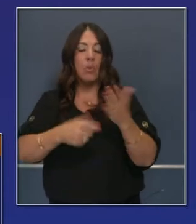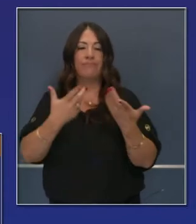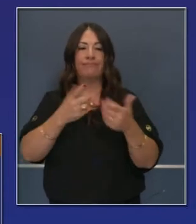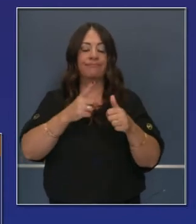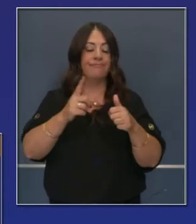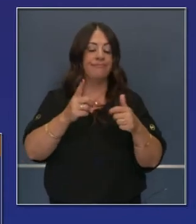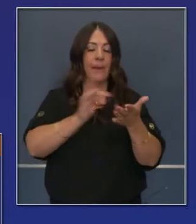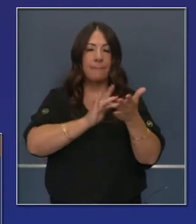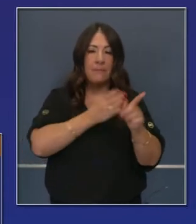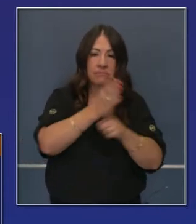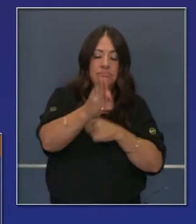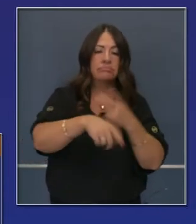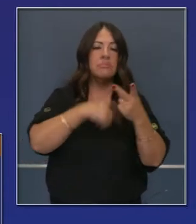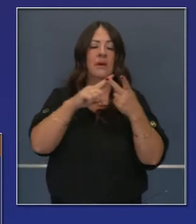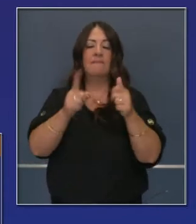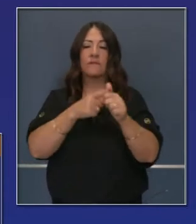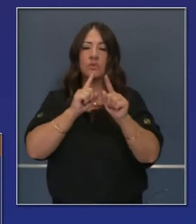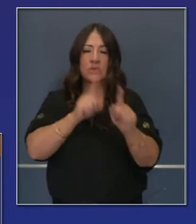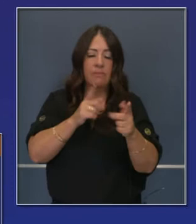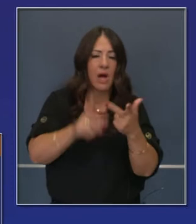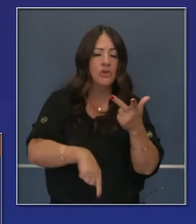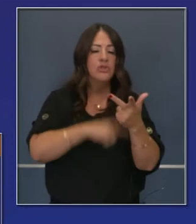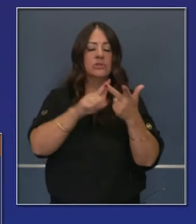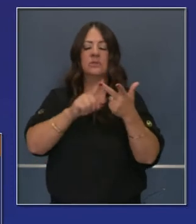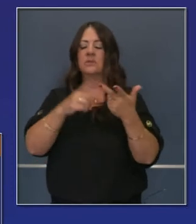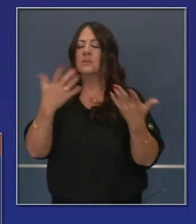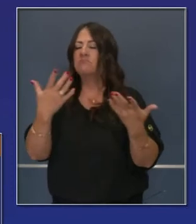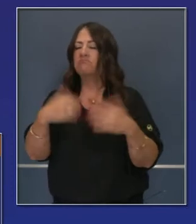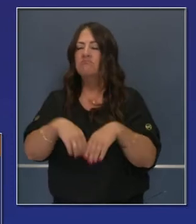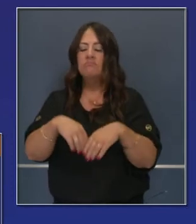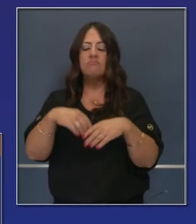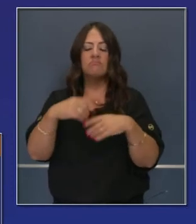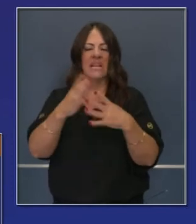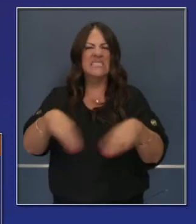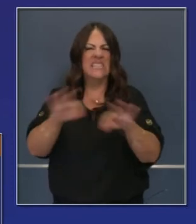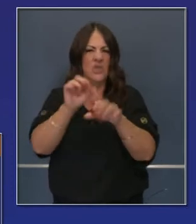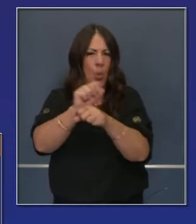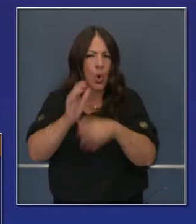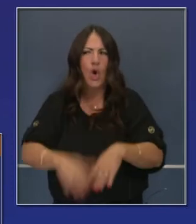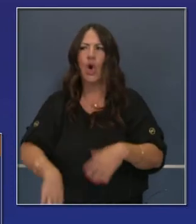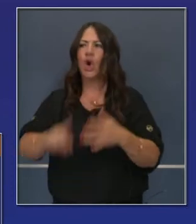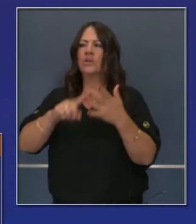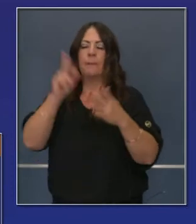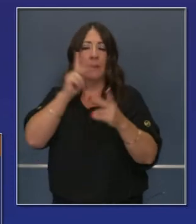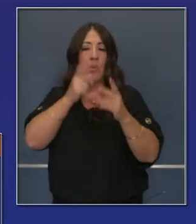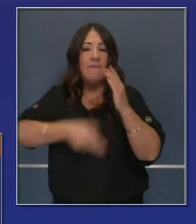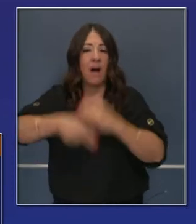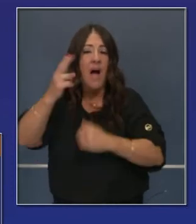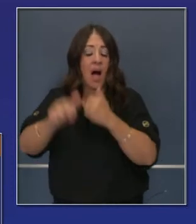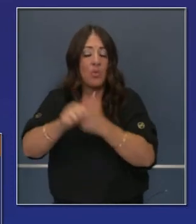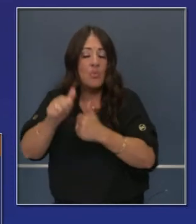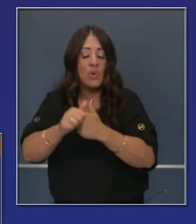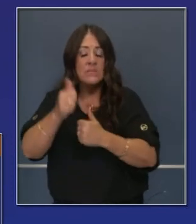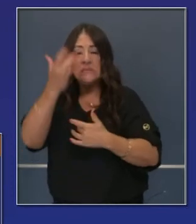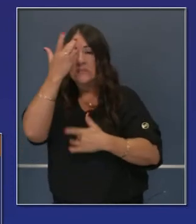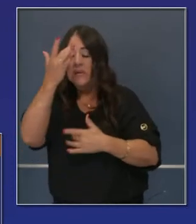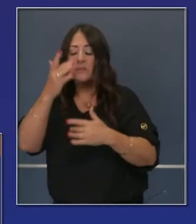riesgo, de acuerdo a la población que está en la tercera edad y no solamente, por supuesto, a los trabajadores de salud